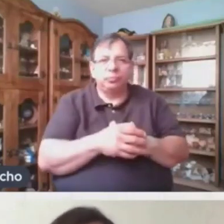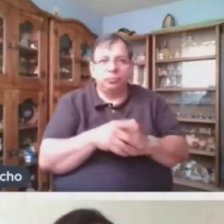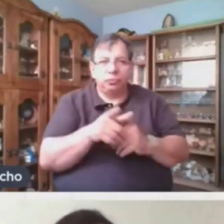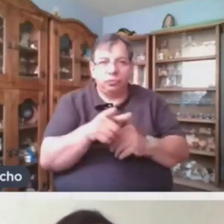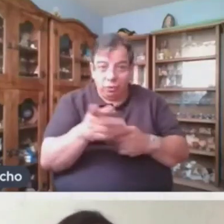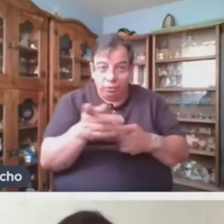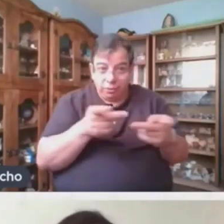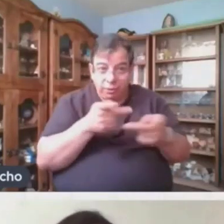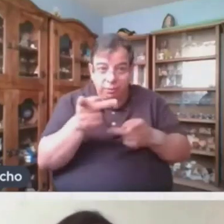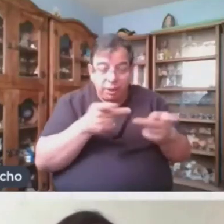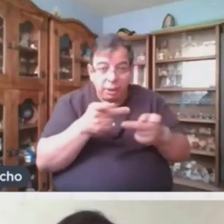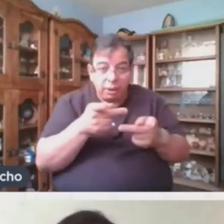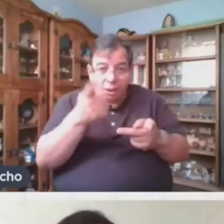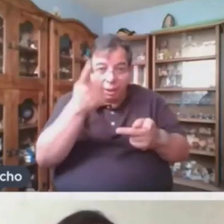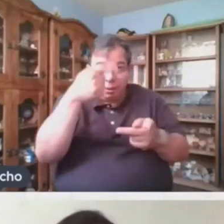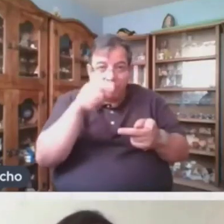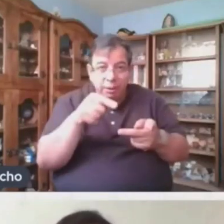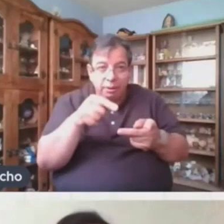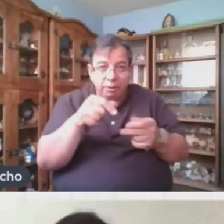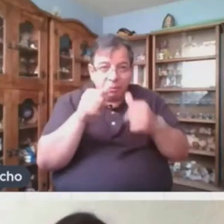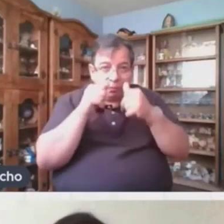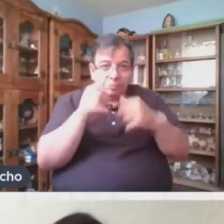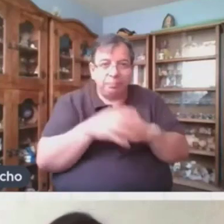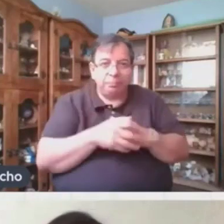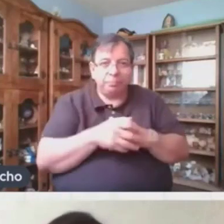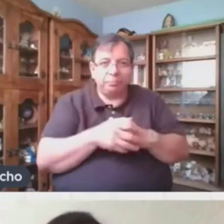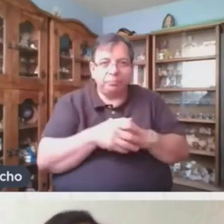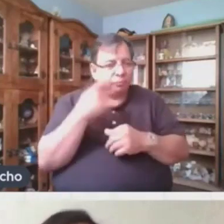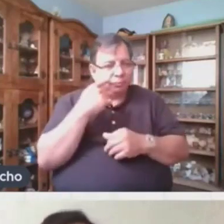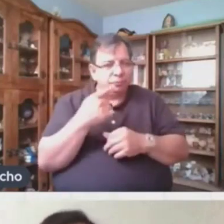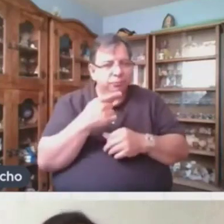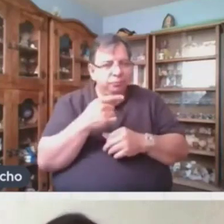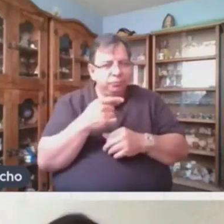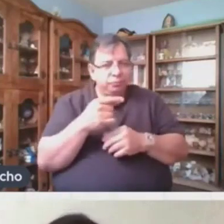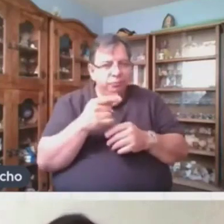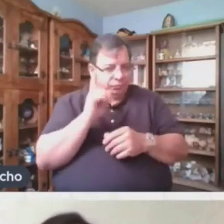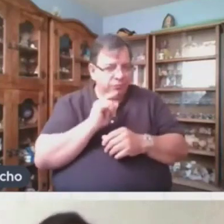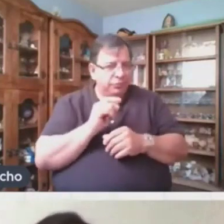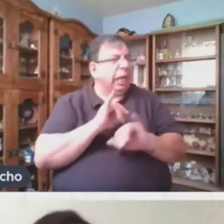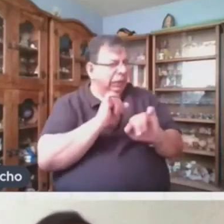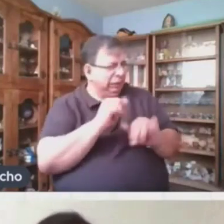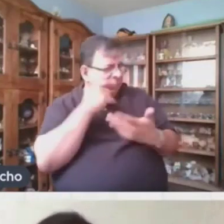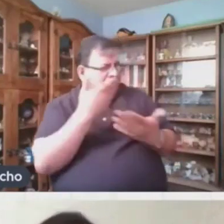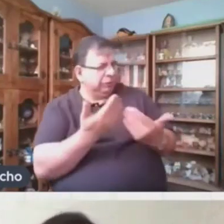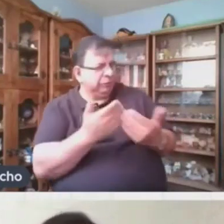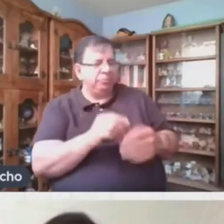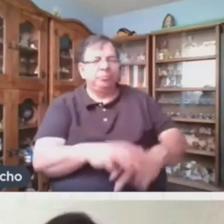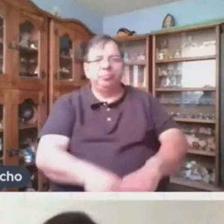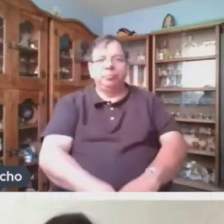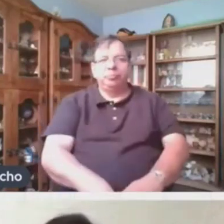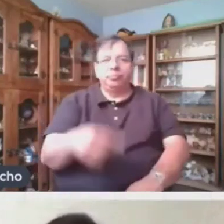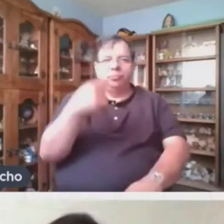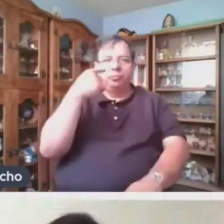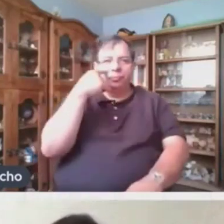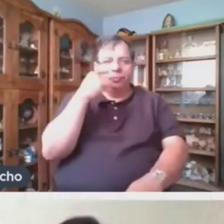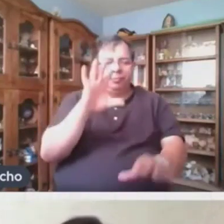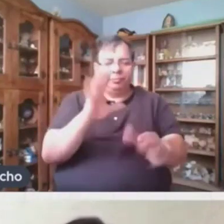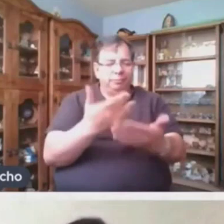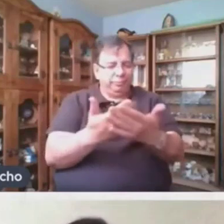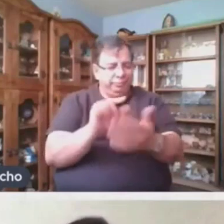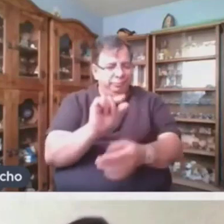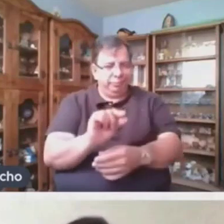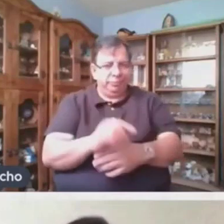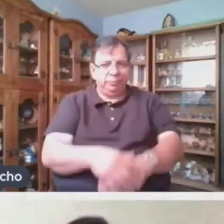Estás Preparada Para Para Para Escucharlo Este Karina Si Maestro Claro Que Bueno Permíteme Entonces